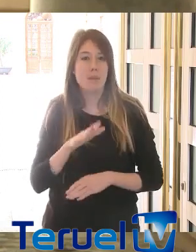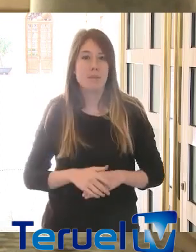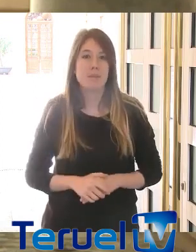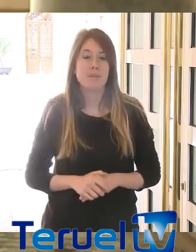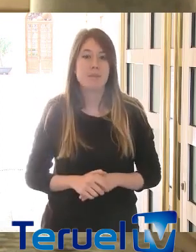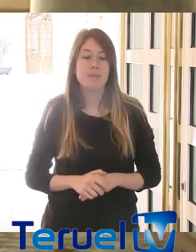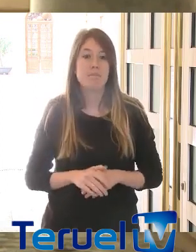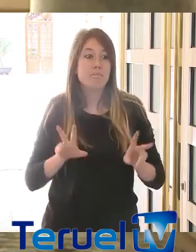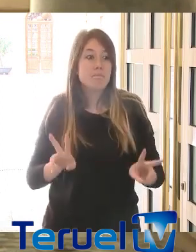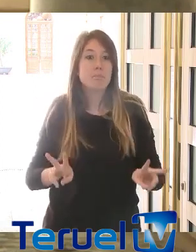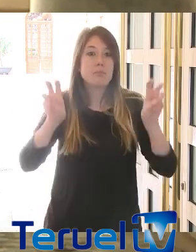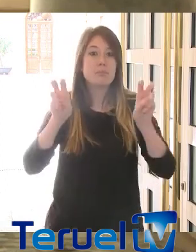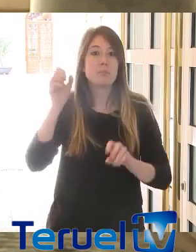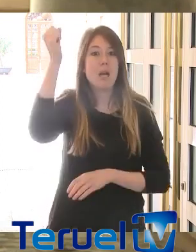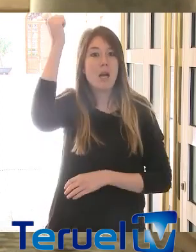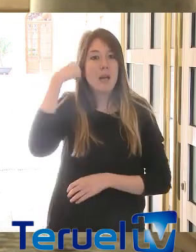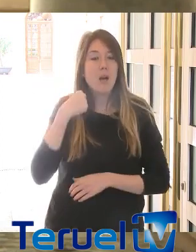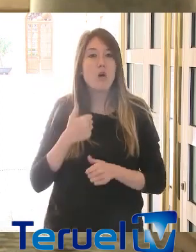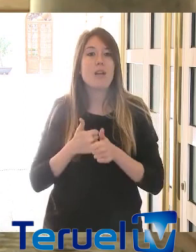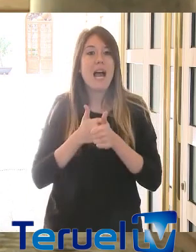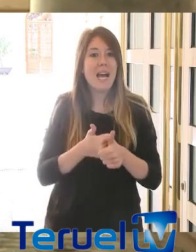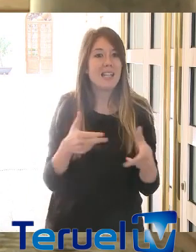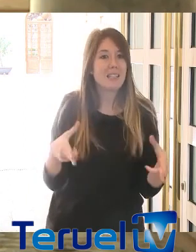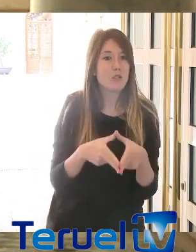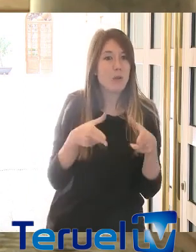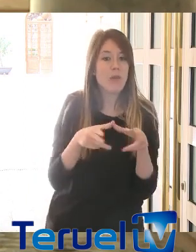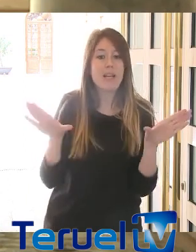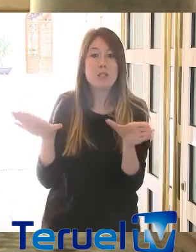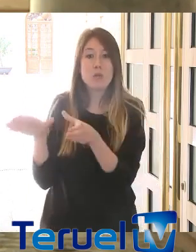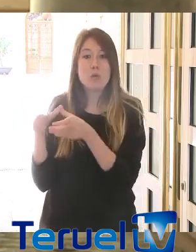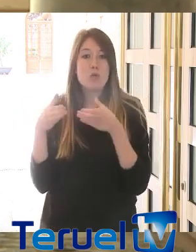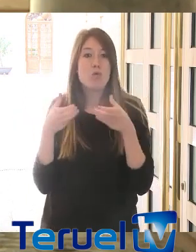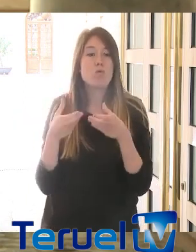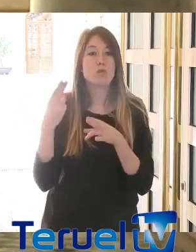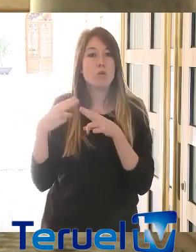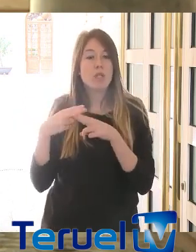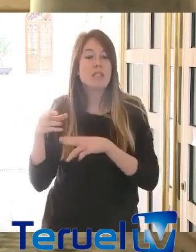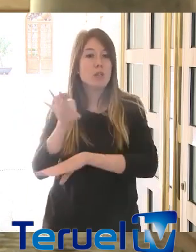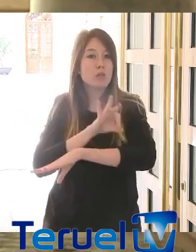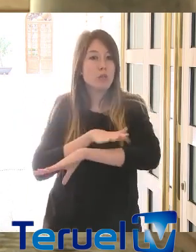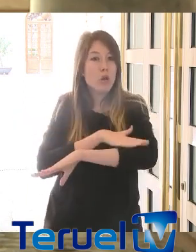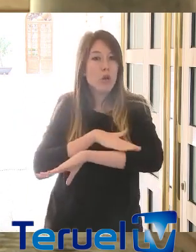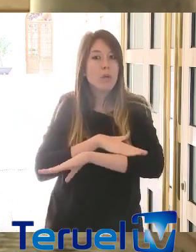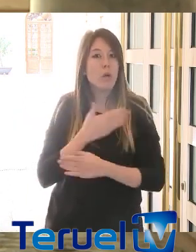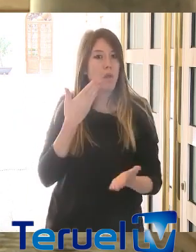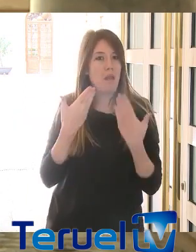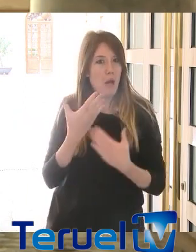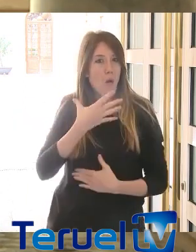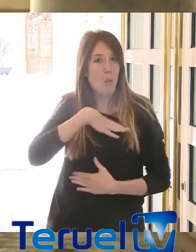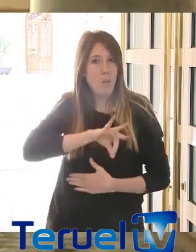No es una novedad en Aragón que los agentes sociales y los diferentes gobiernos tengamos ámbitos de diálogo social.